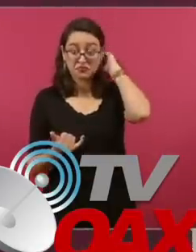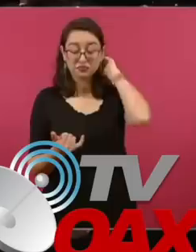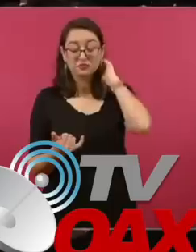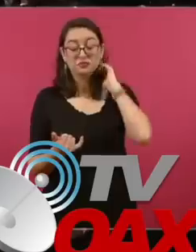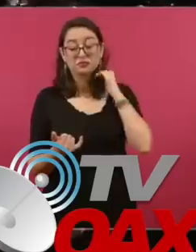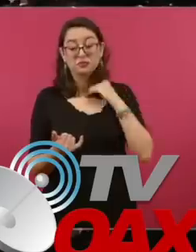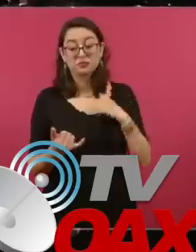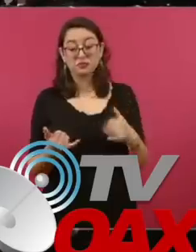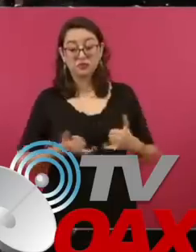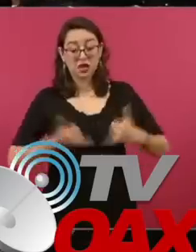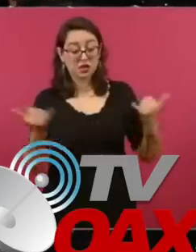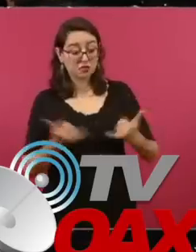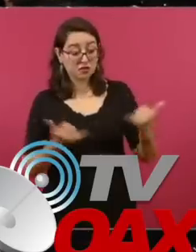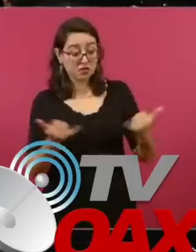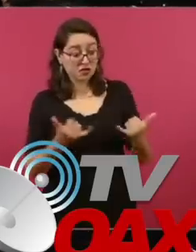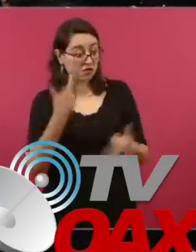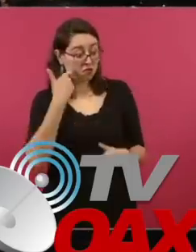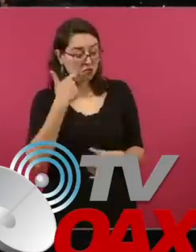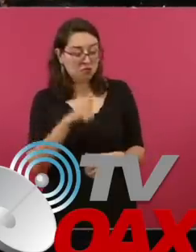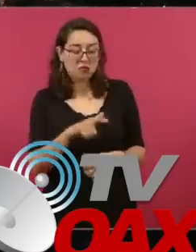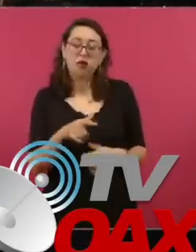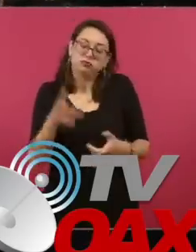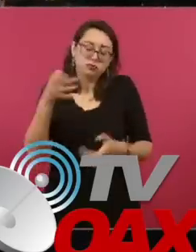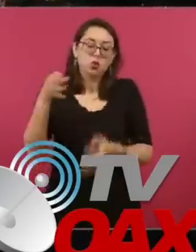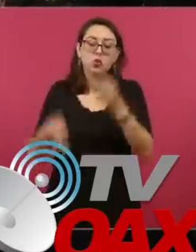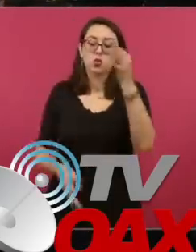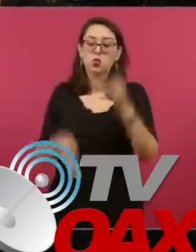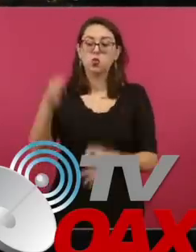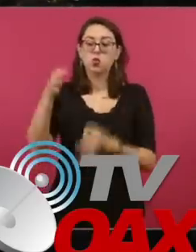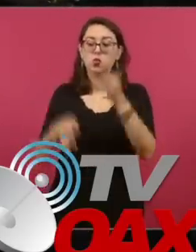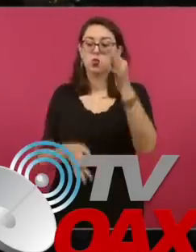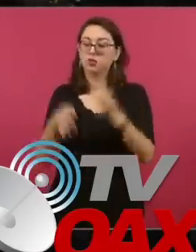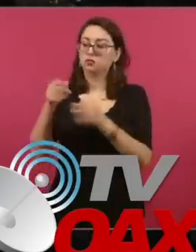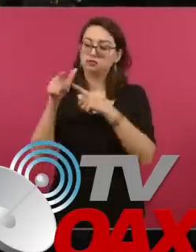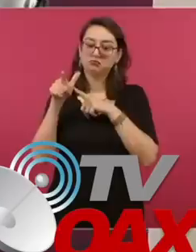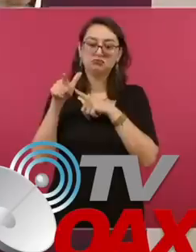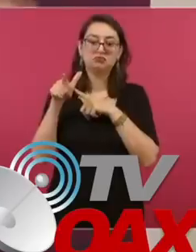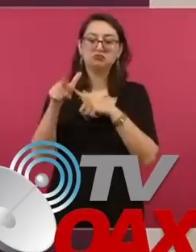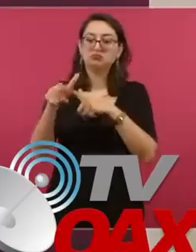Pues sigue el juicio Y quedamos en libertad